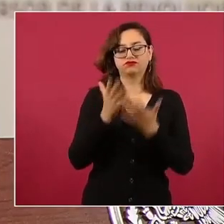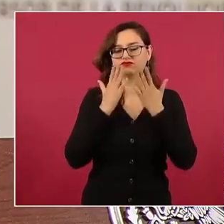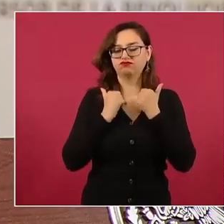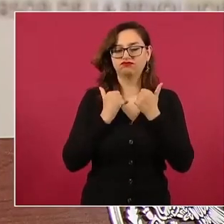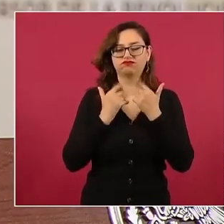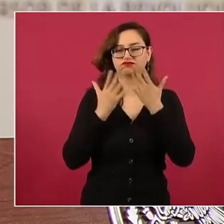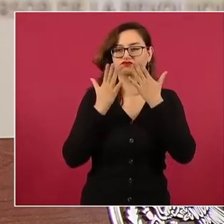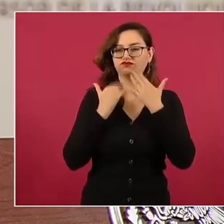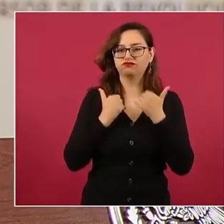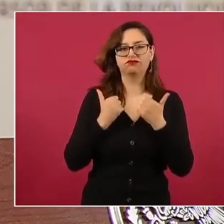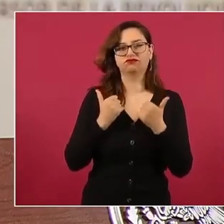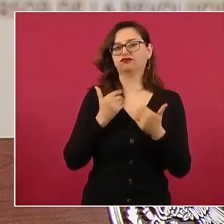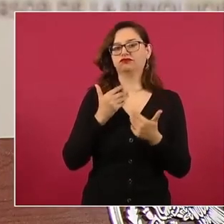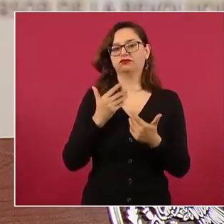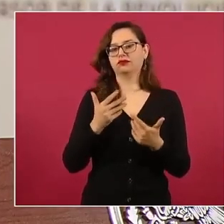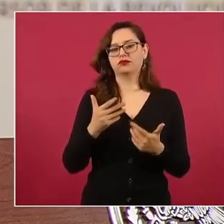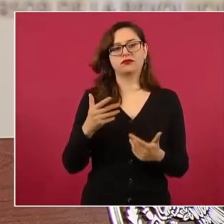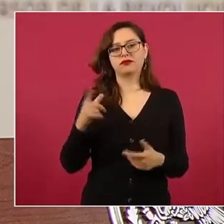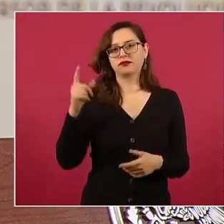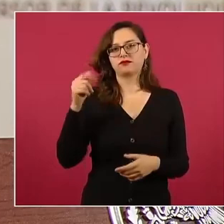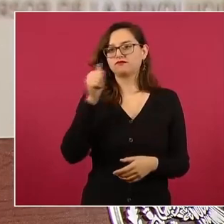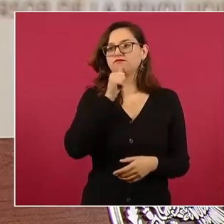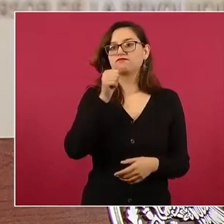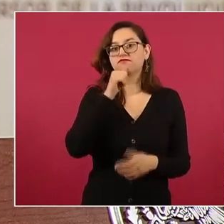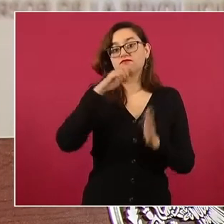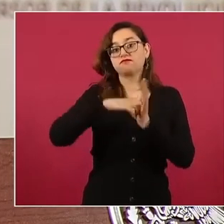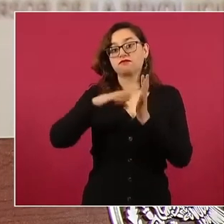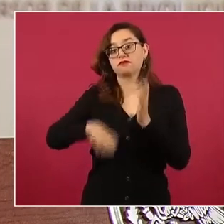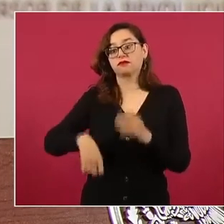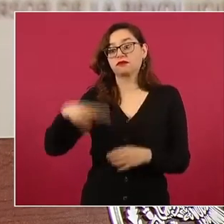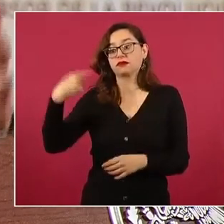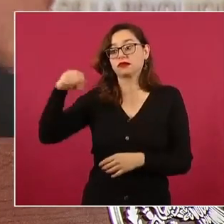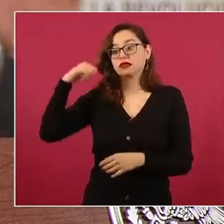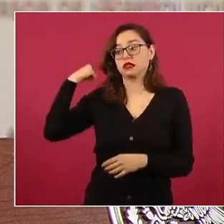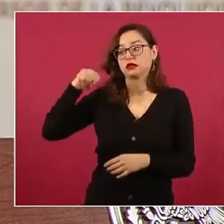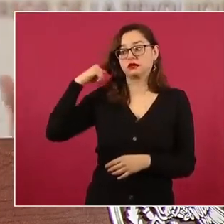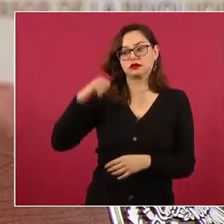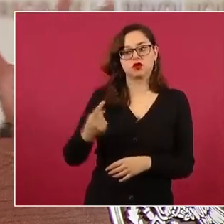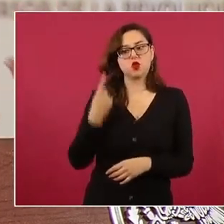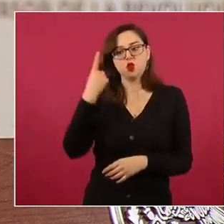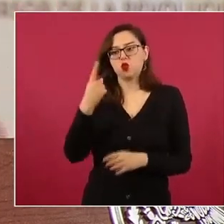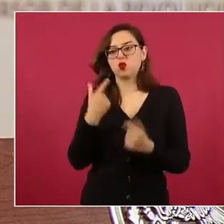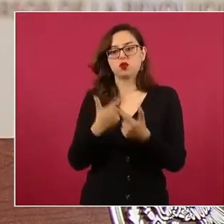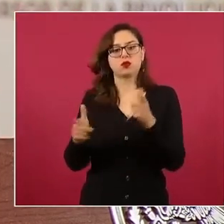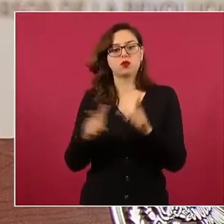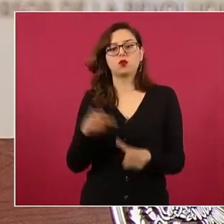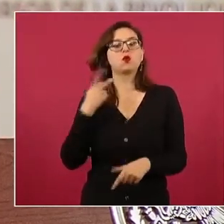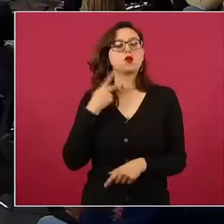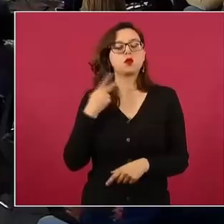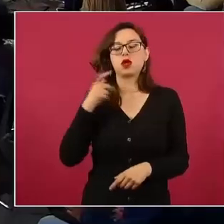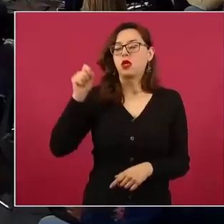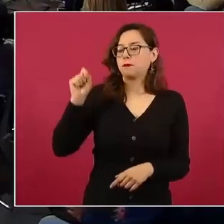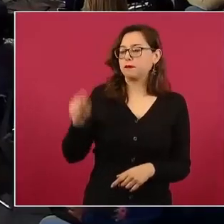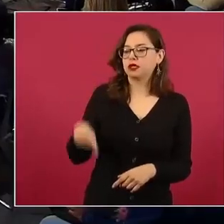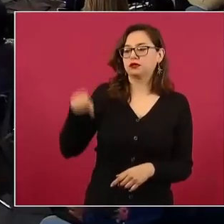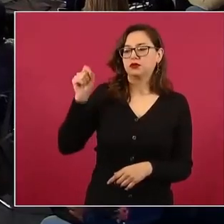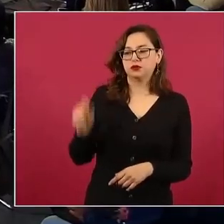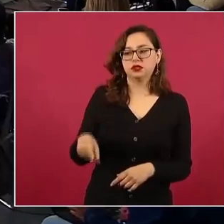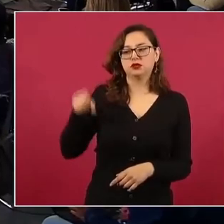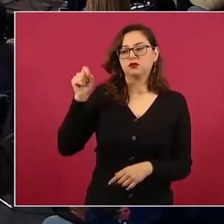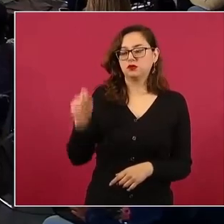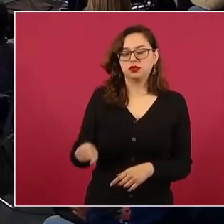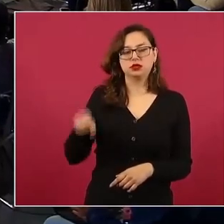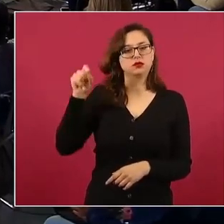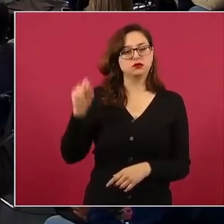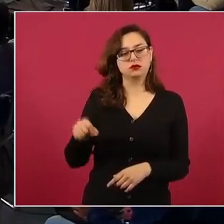opositores. En Tabasco dominaba un partido durante mucho tiempo.